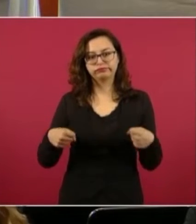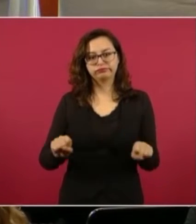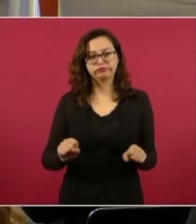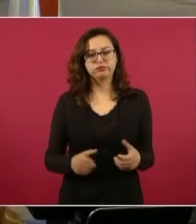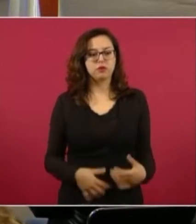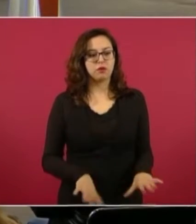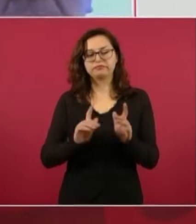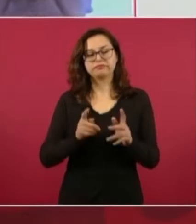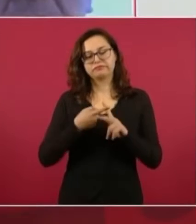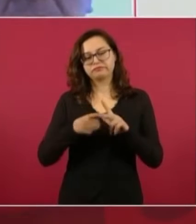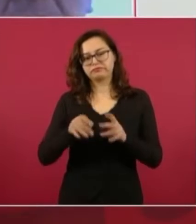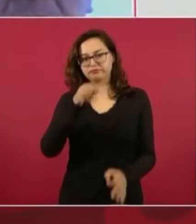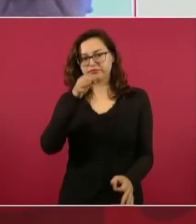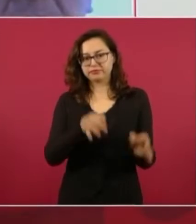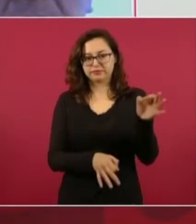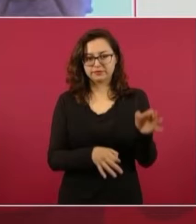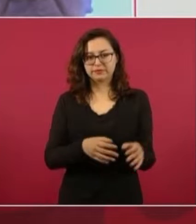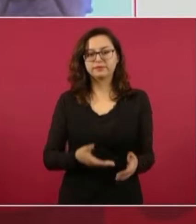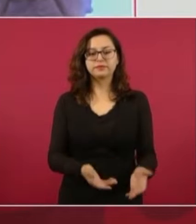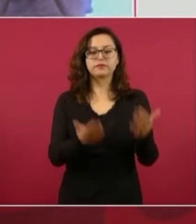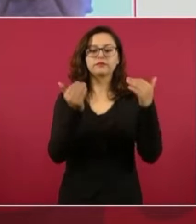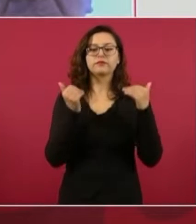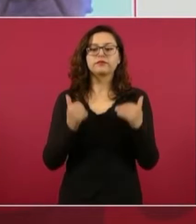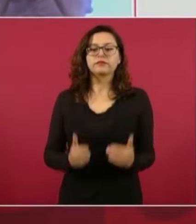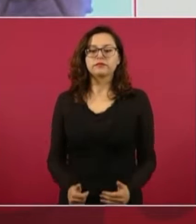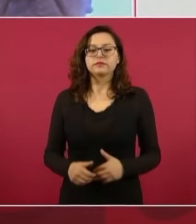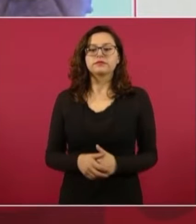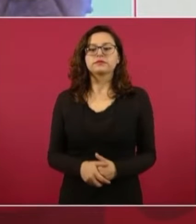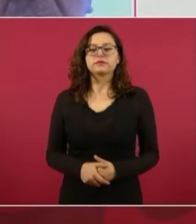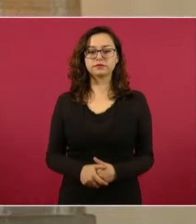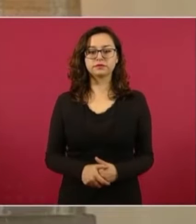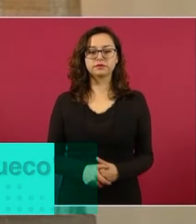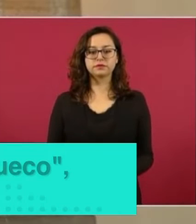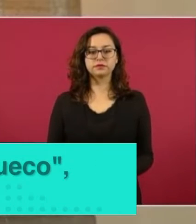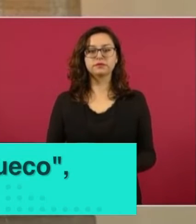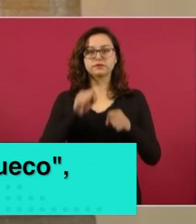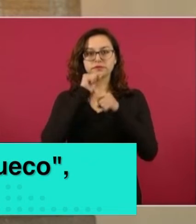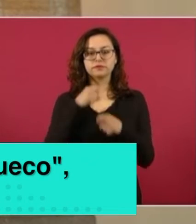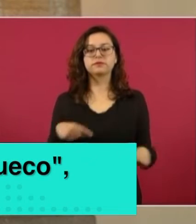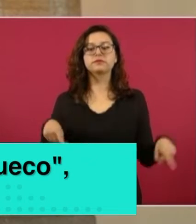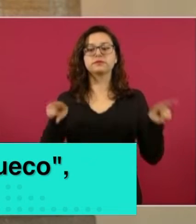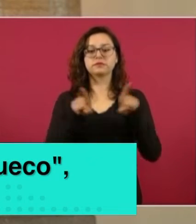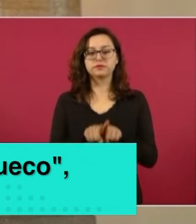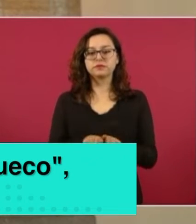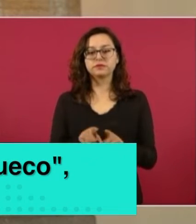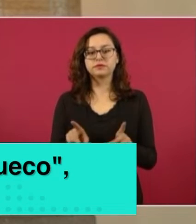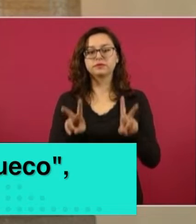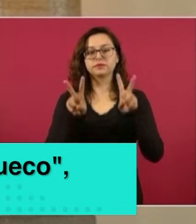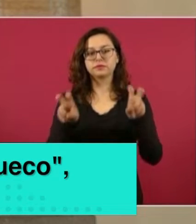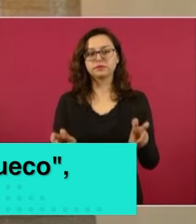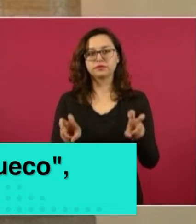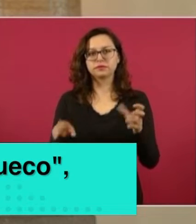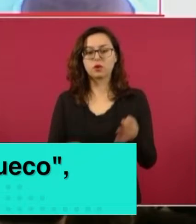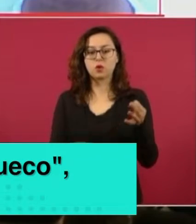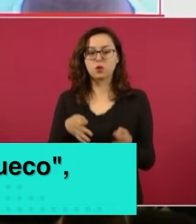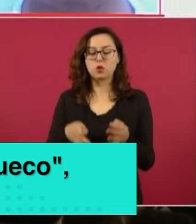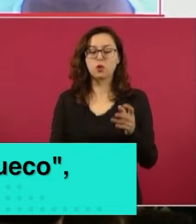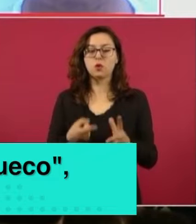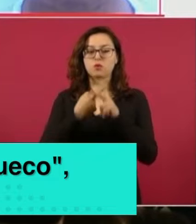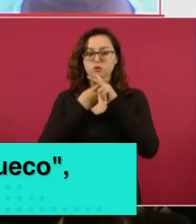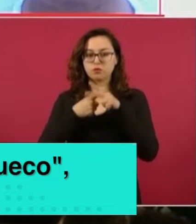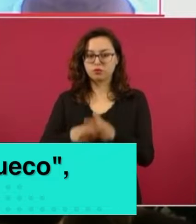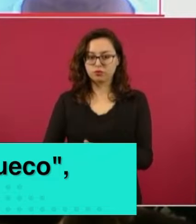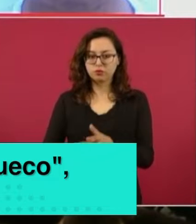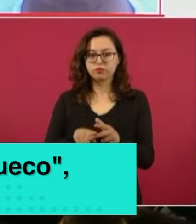José N., alias El Chueco, presunto autor material de dos sacerdotes jesuitas en Chihuahua. De estos, siete ya han sido